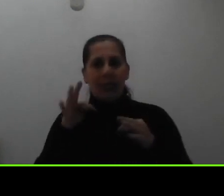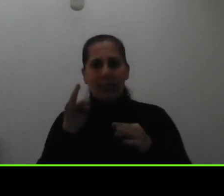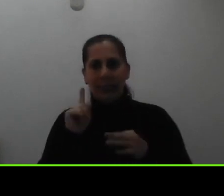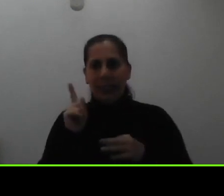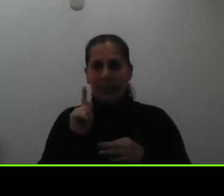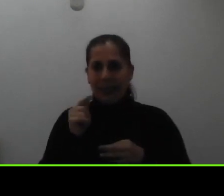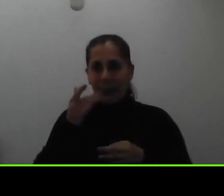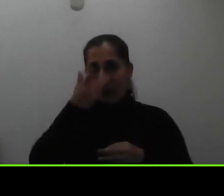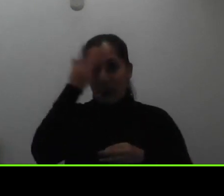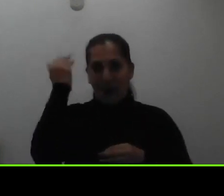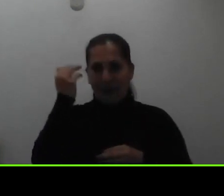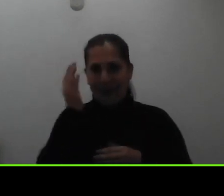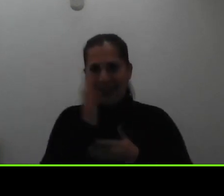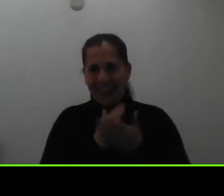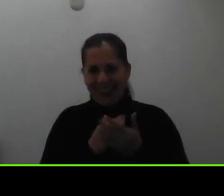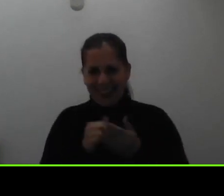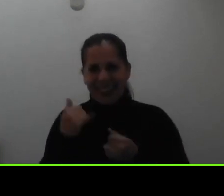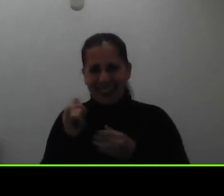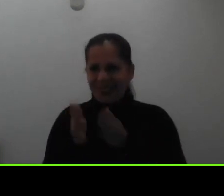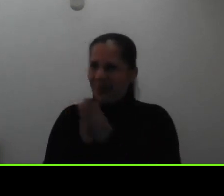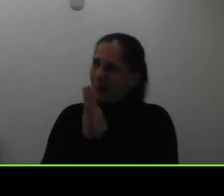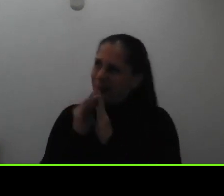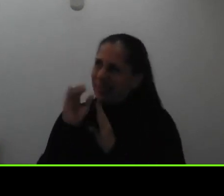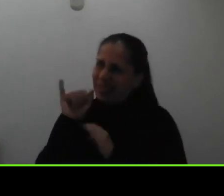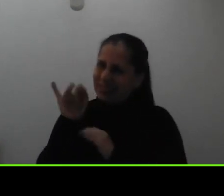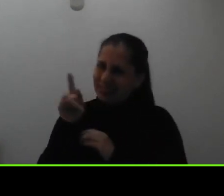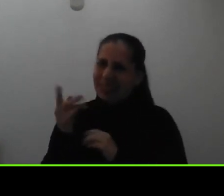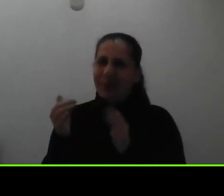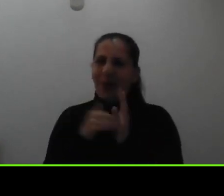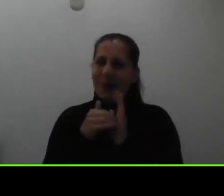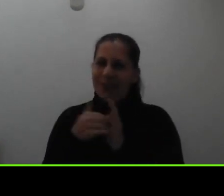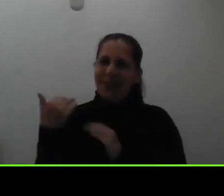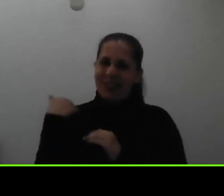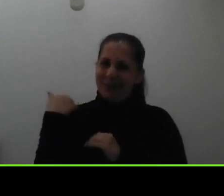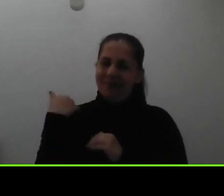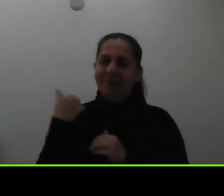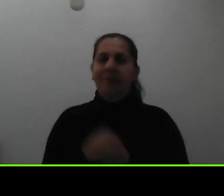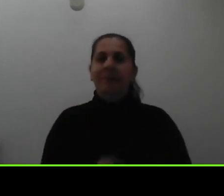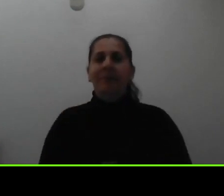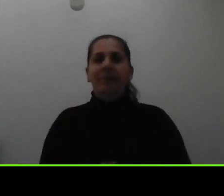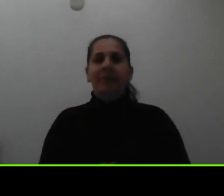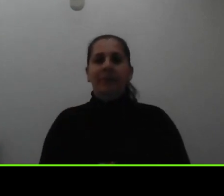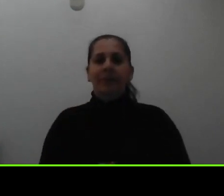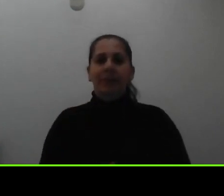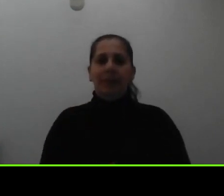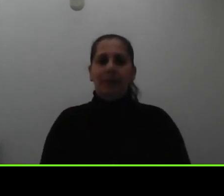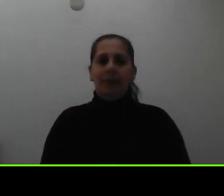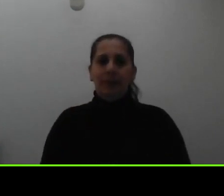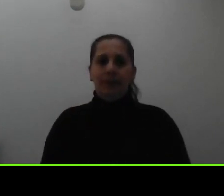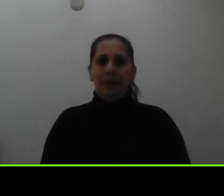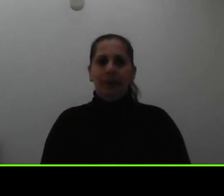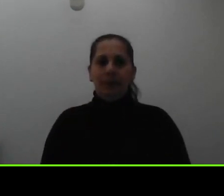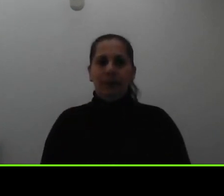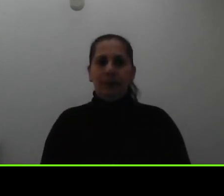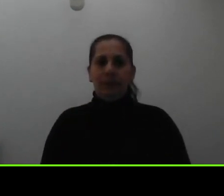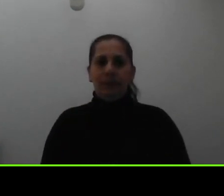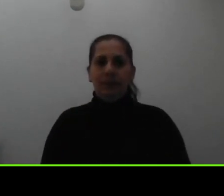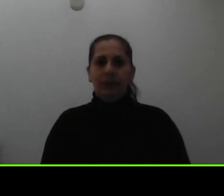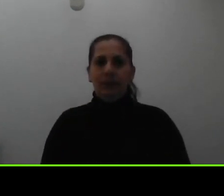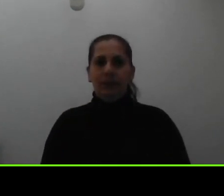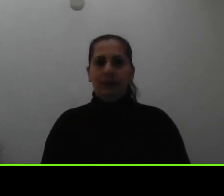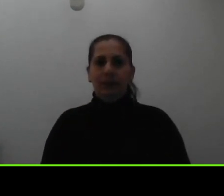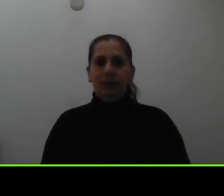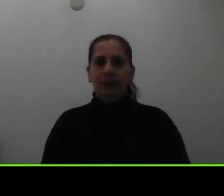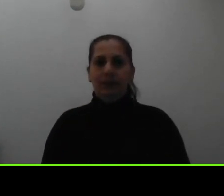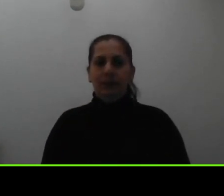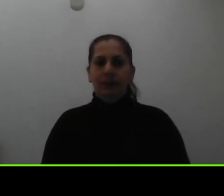me escape y si no pues le pido a Silvia que me vuelva a retomar dentro de antes de